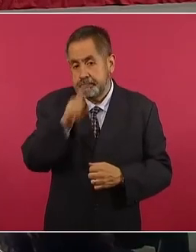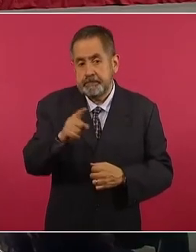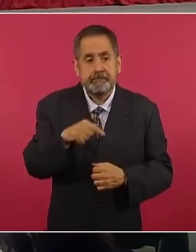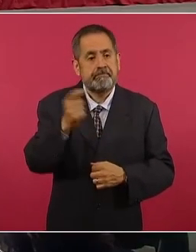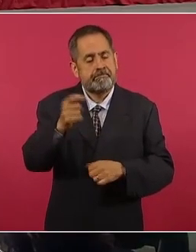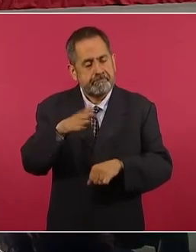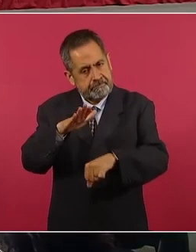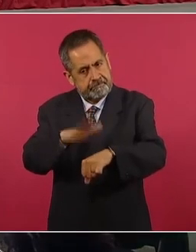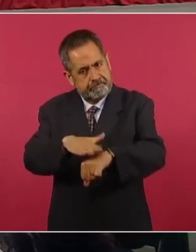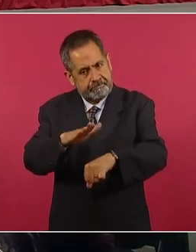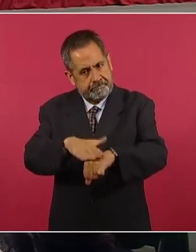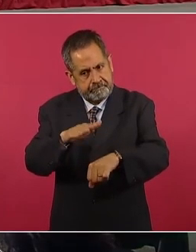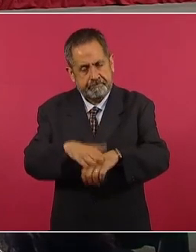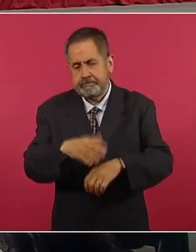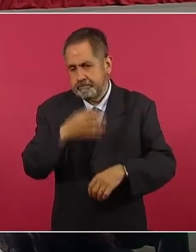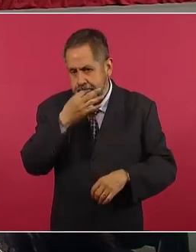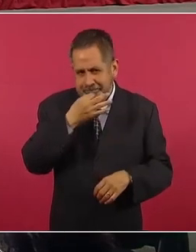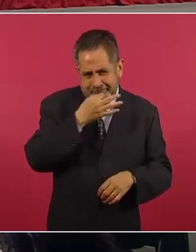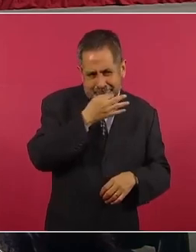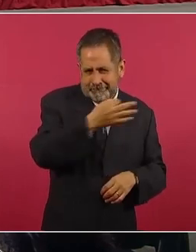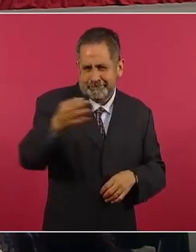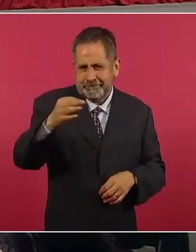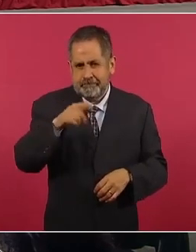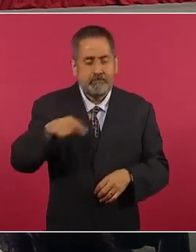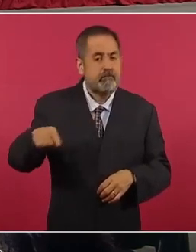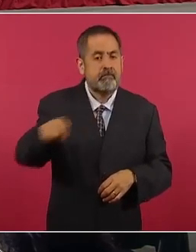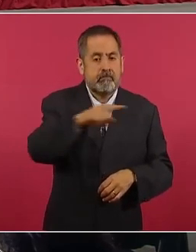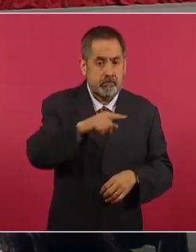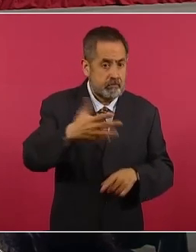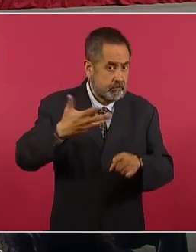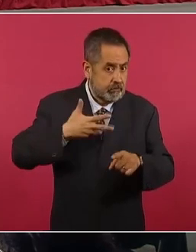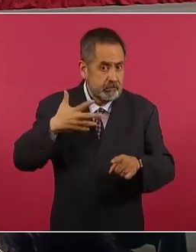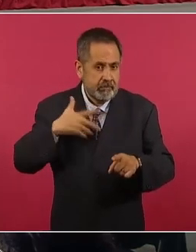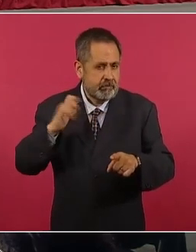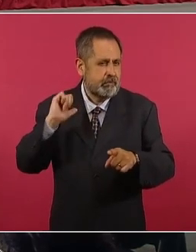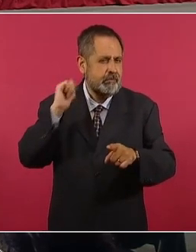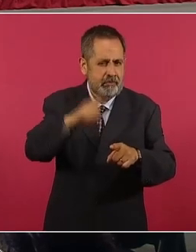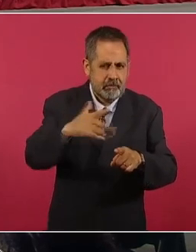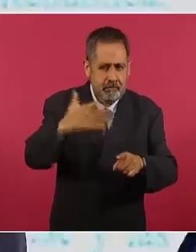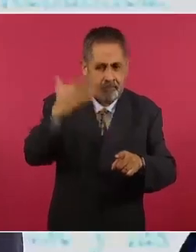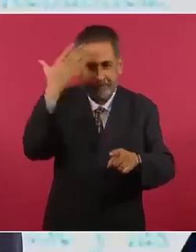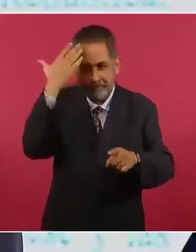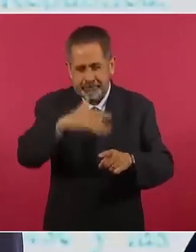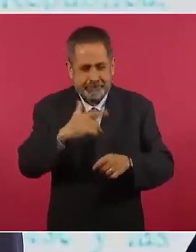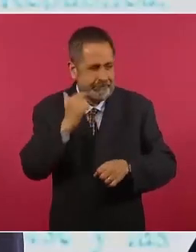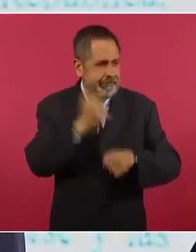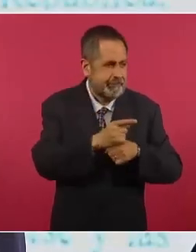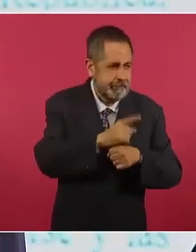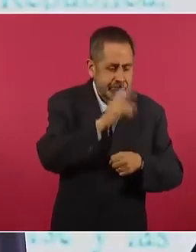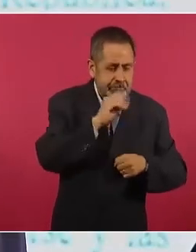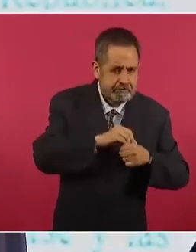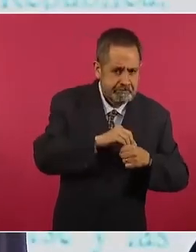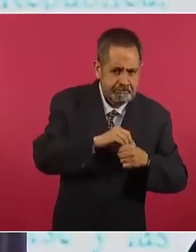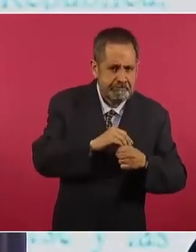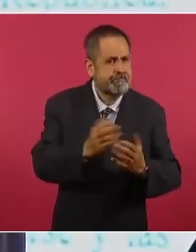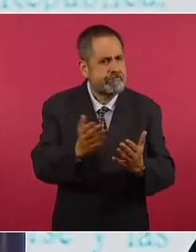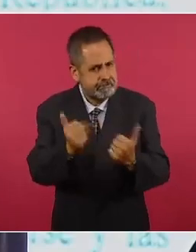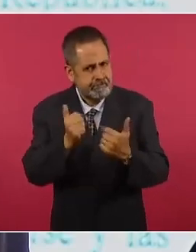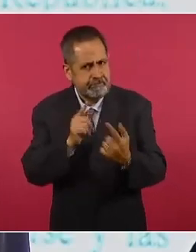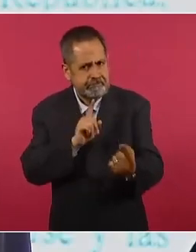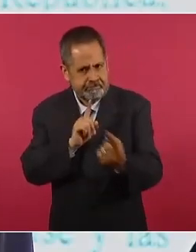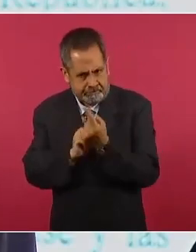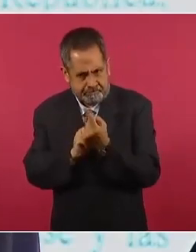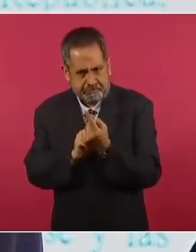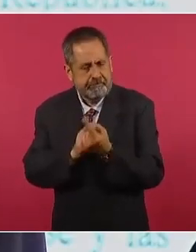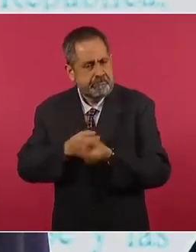un llamado más. A todas las personas que cuenten con información y que nos aporten la misma en beneficio del